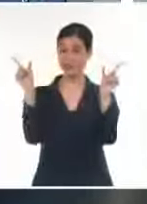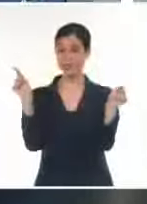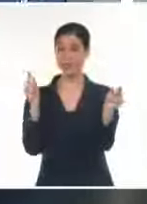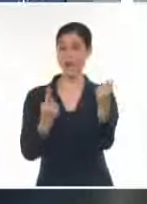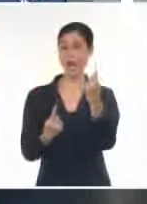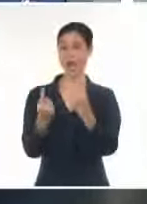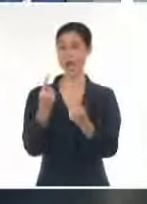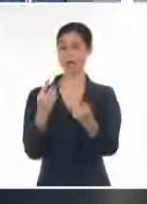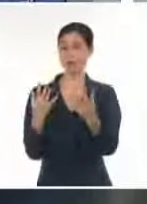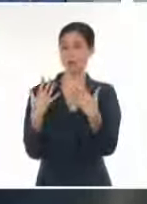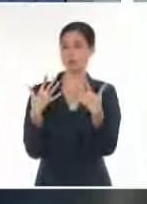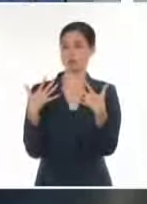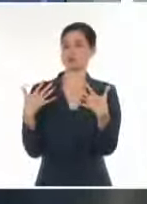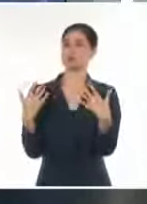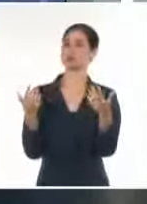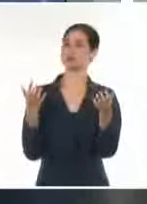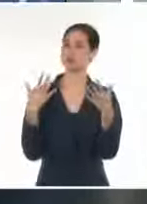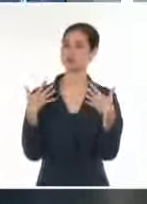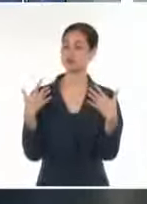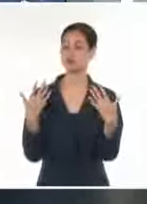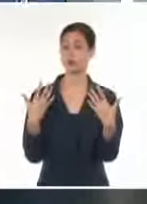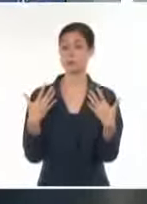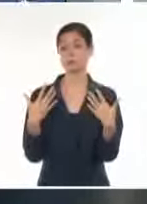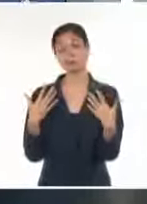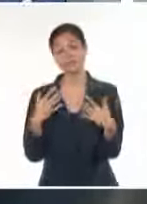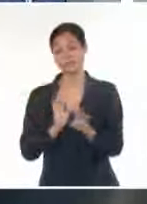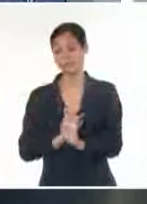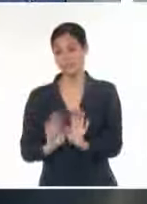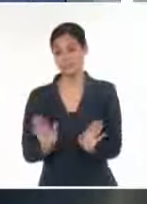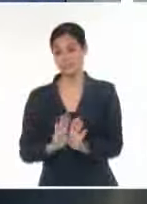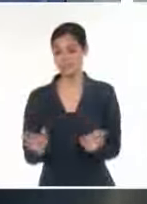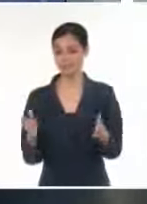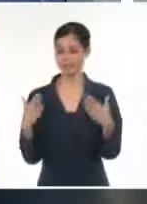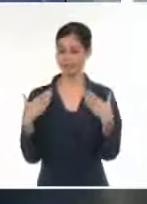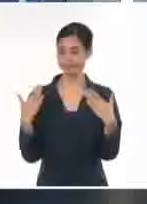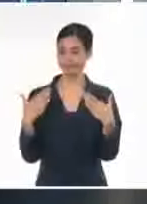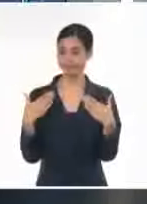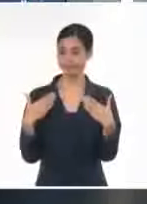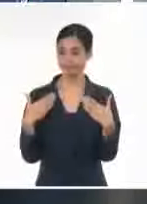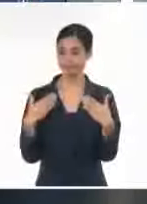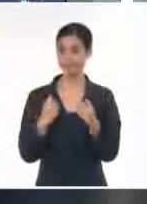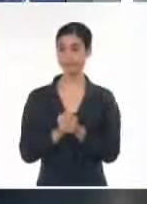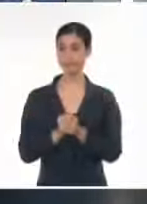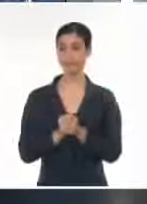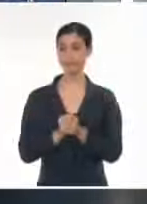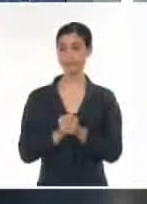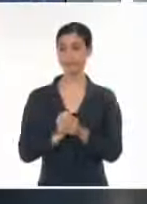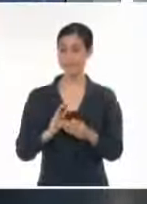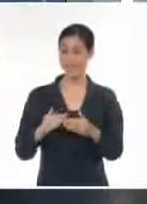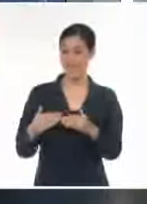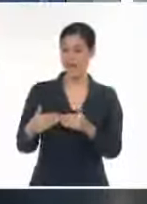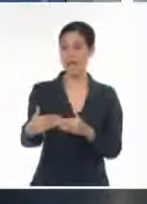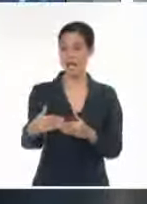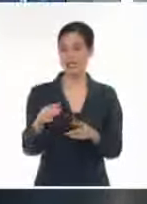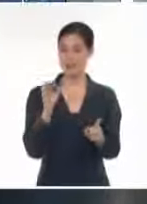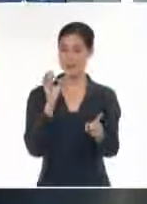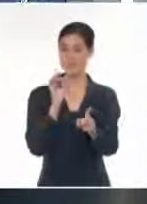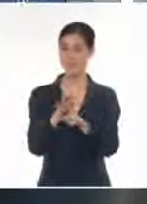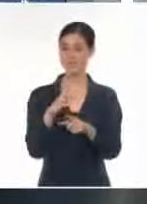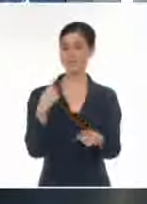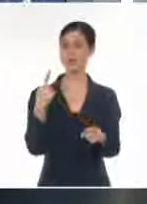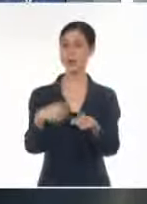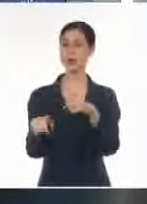ascenso las temperaturas hasta que llegue el próximo frente frío, que lo vamos a ver en los tres días, que sería para el jueves.